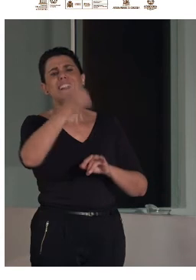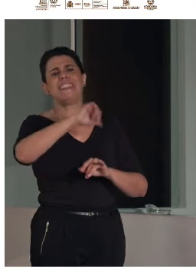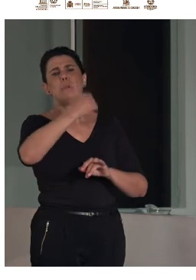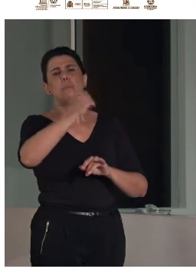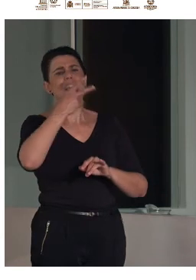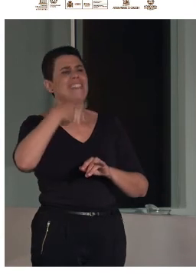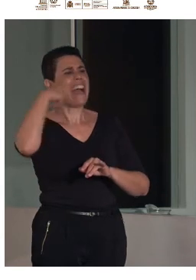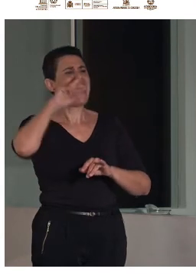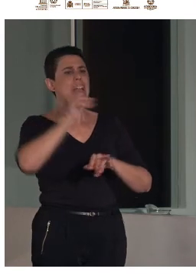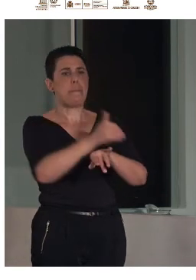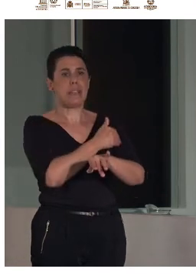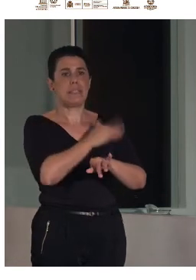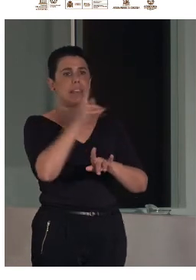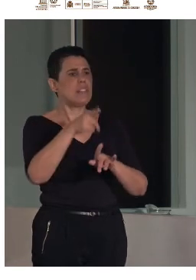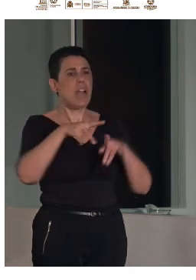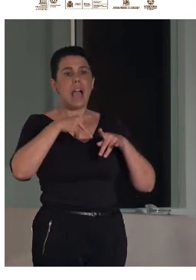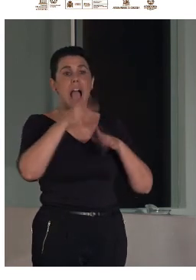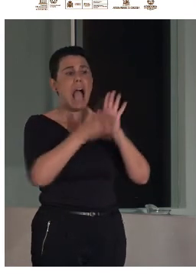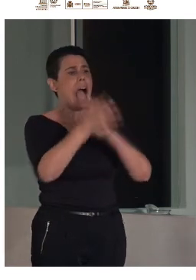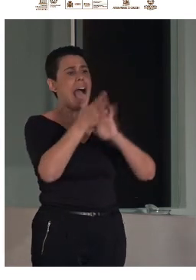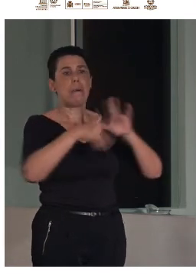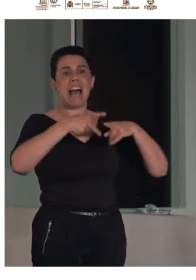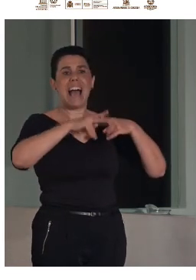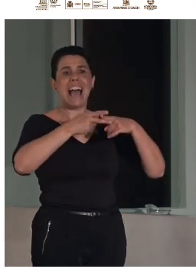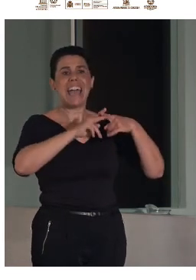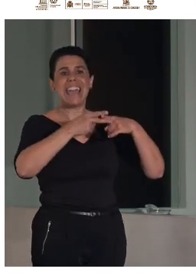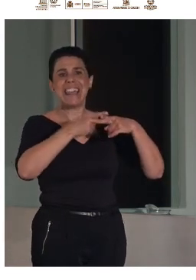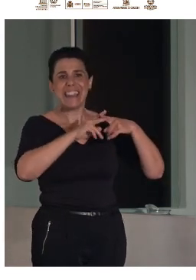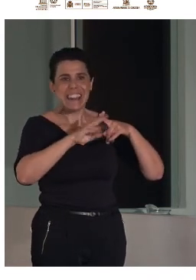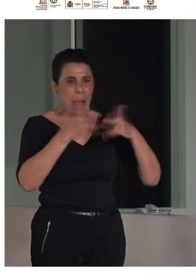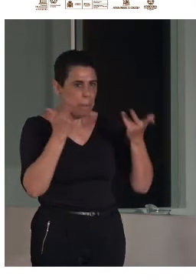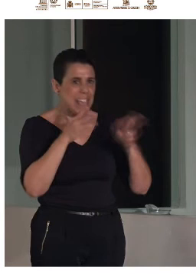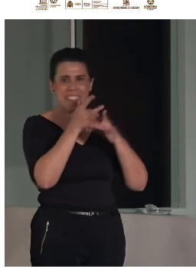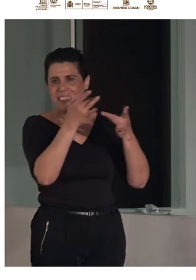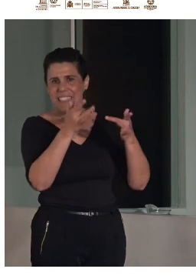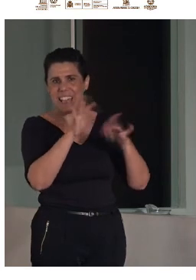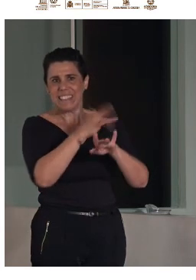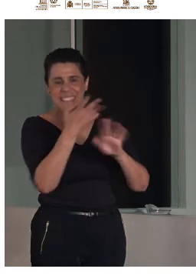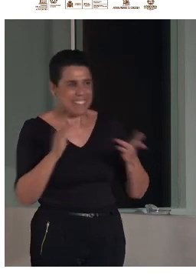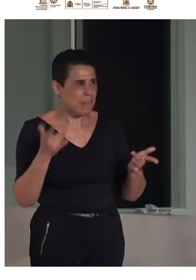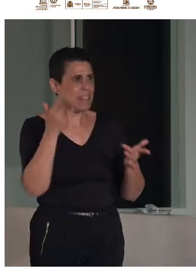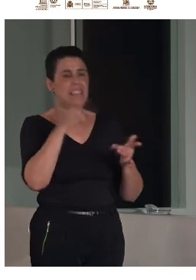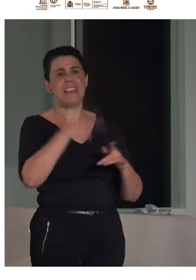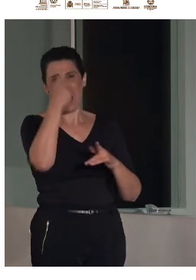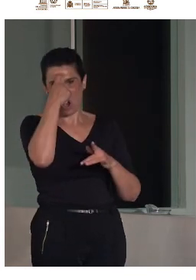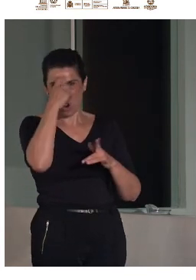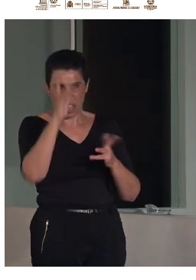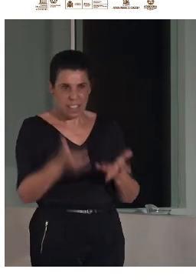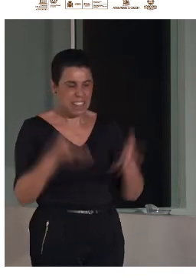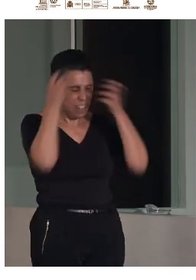herramientas de accesibilidad cognitiva has mencionado bueno la lectura fácil la señalización las páginas web